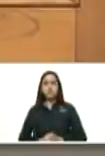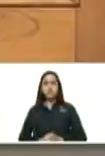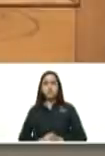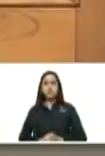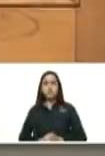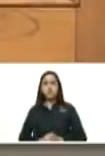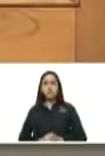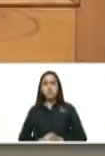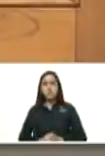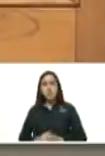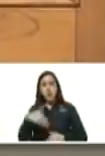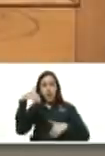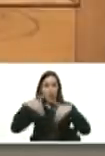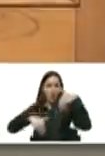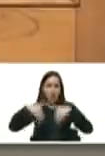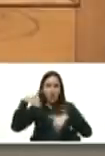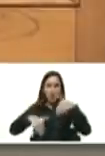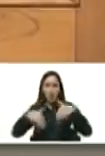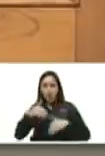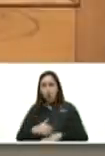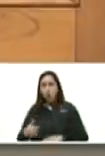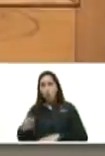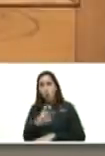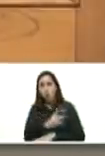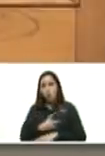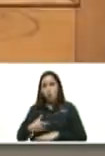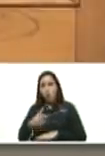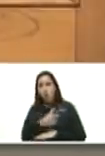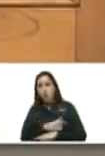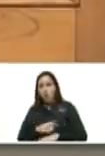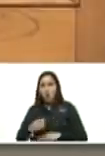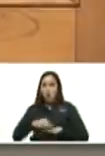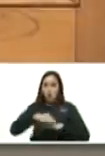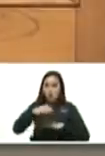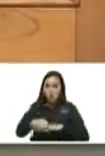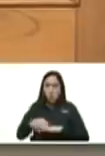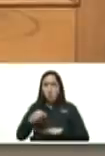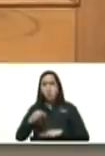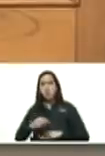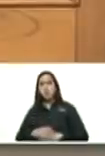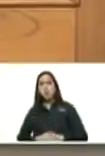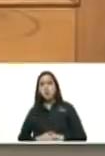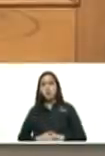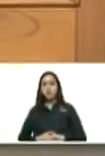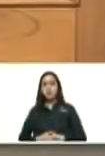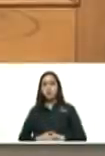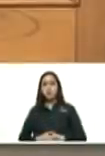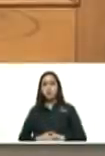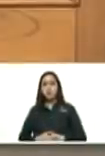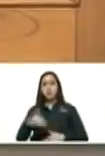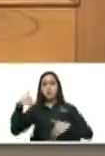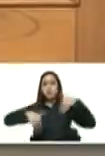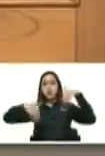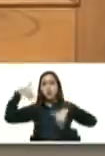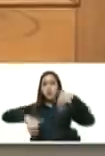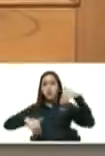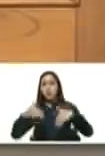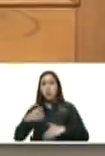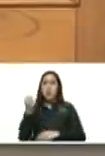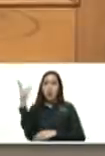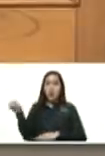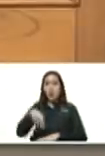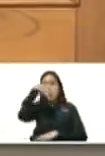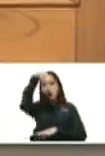elecciones de gobernadores municipales elecciones de asamblea